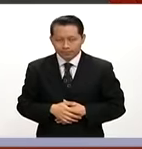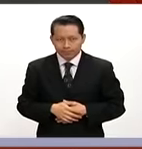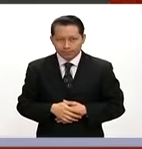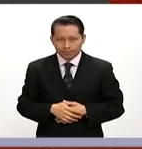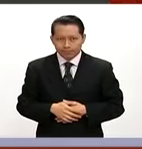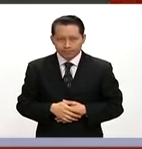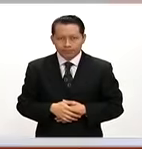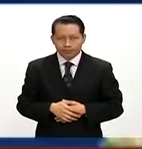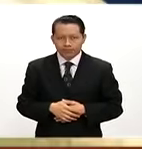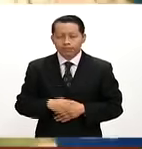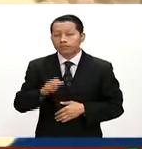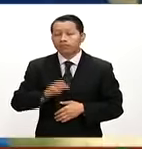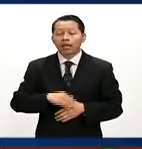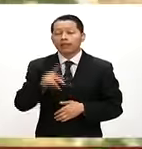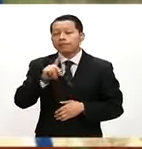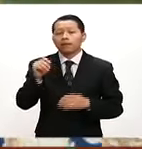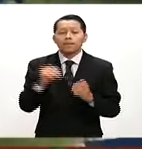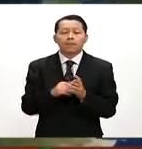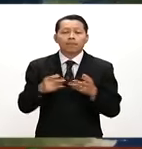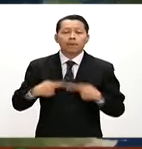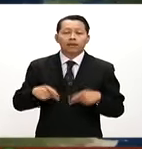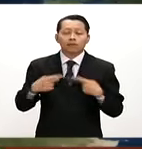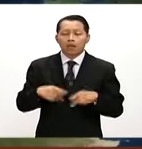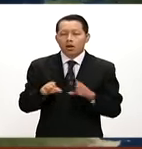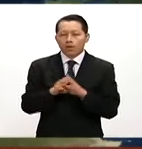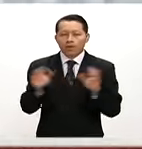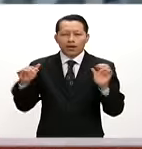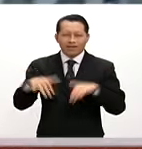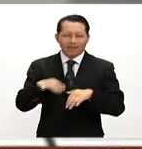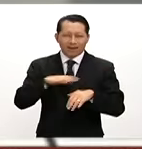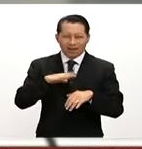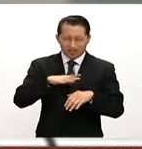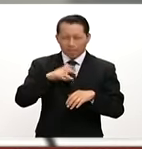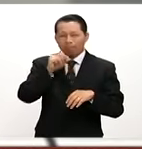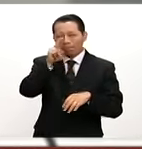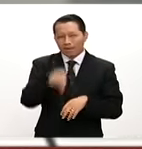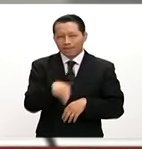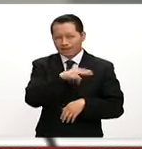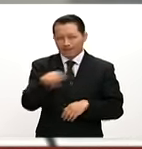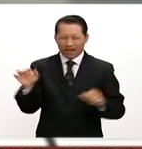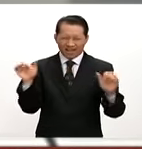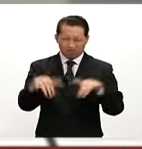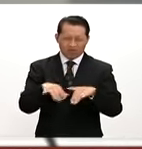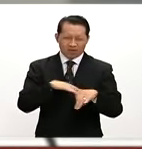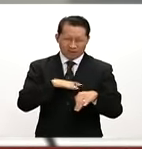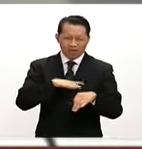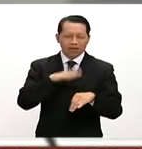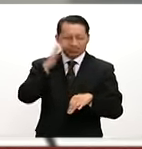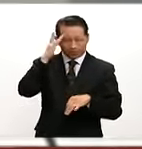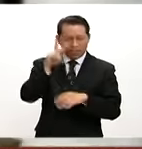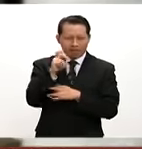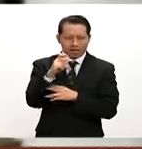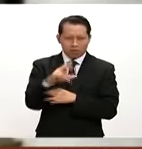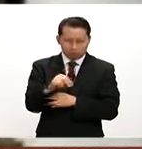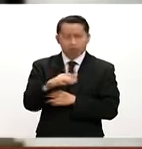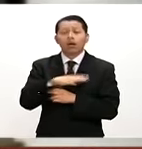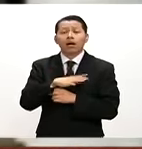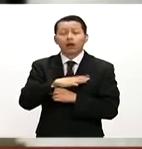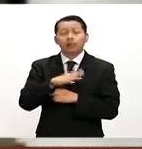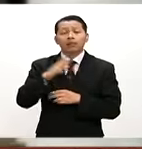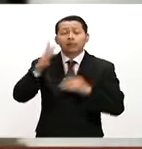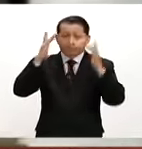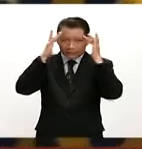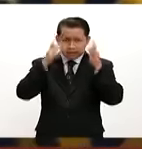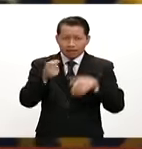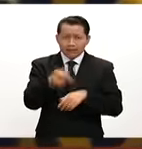Ante más de 100 mil personas que abarrotaron la plaza de San Pedro en el Vaticano, el Papa Francisco canonizó a la Madre Teresa